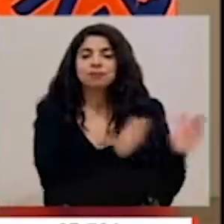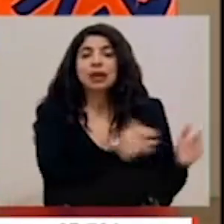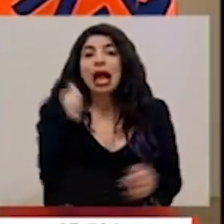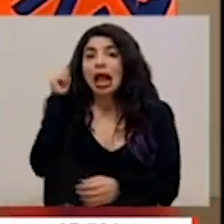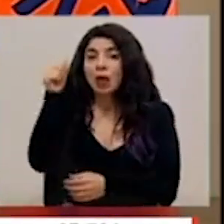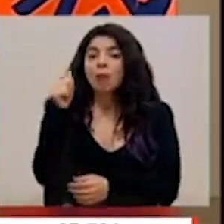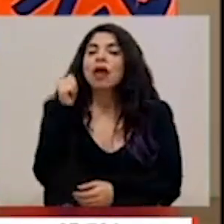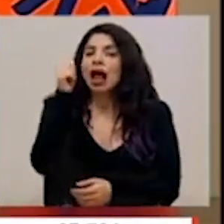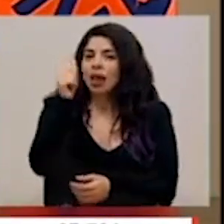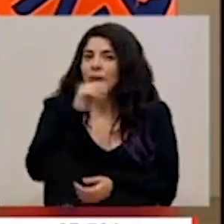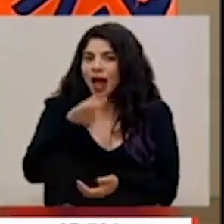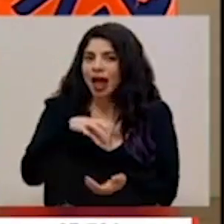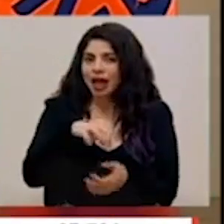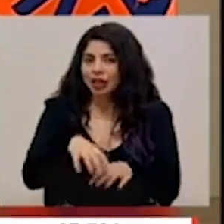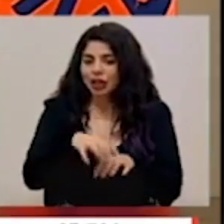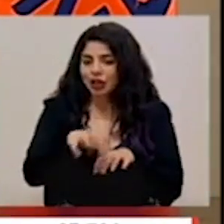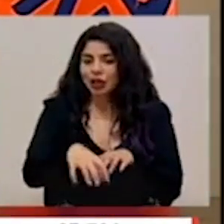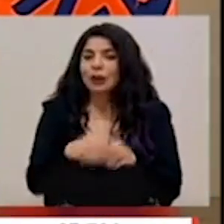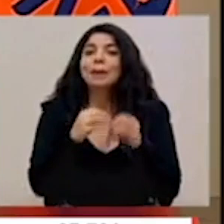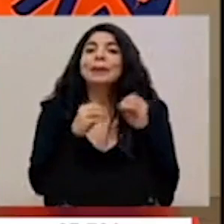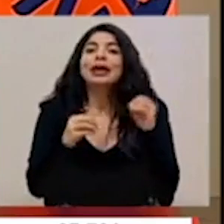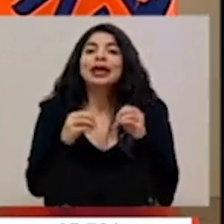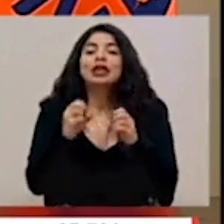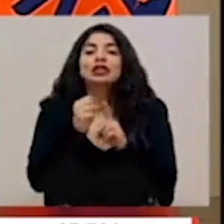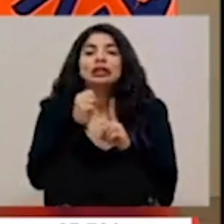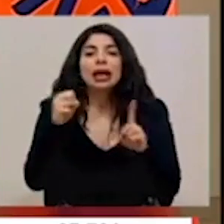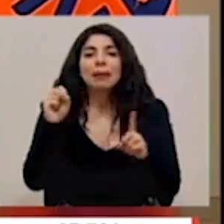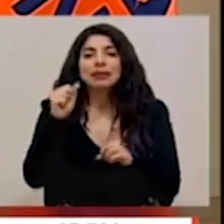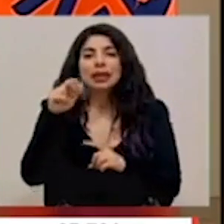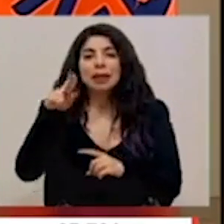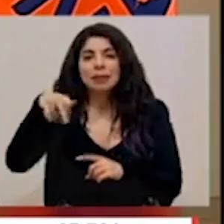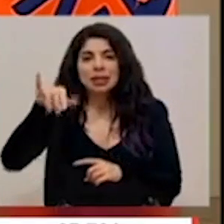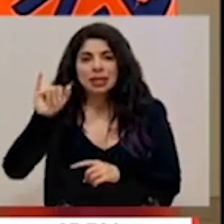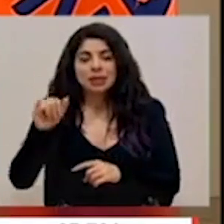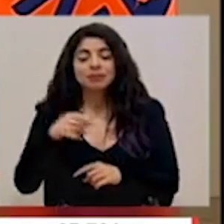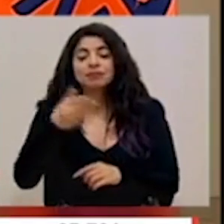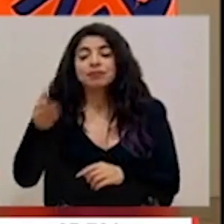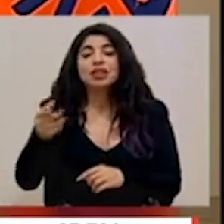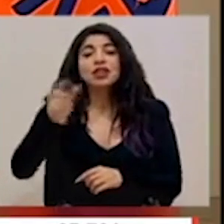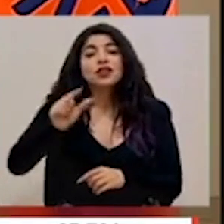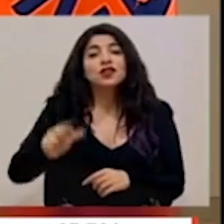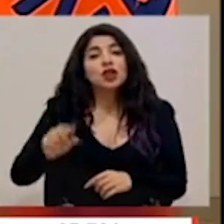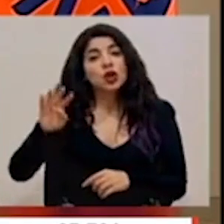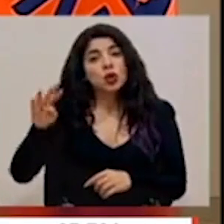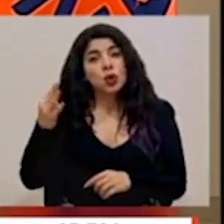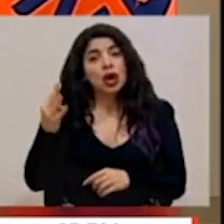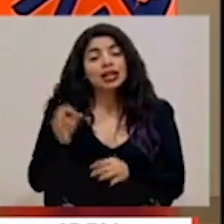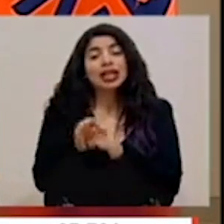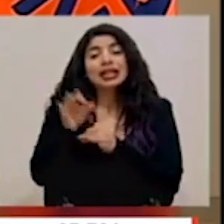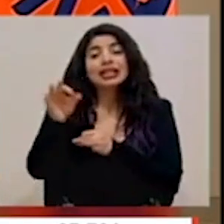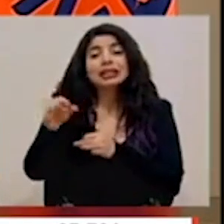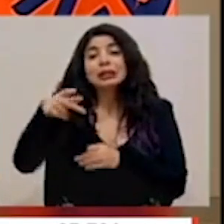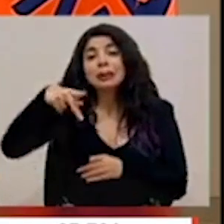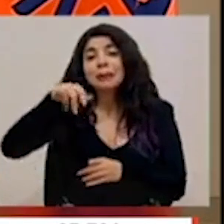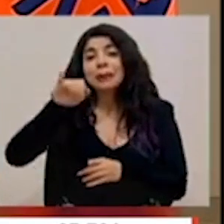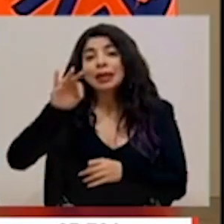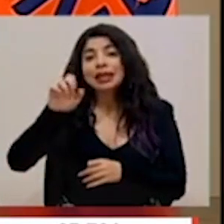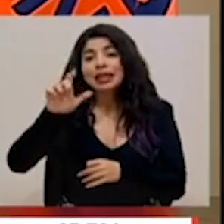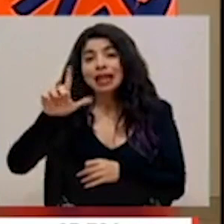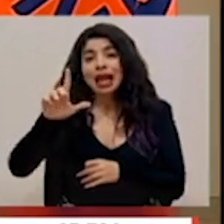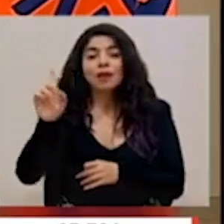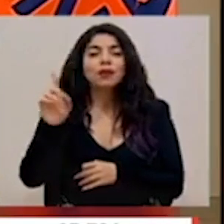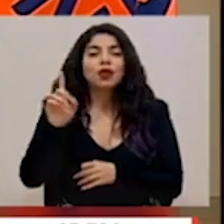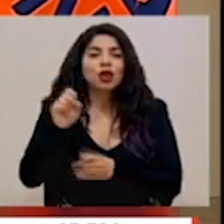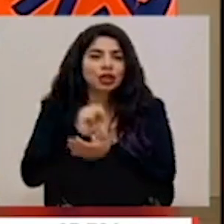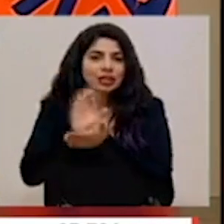Alajuela, cantón de Alajuela, salvo el distrito de Sarapiquí, el cantón de Río Cuarto y el distrito de Pital, en el cantón de San